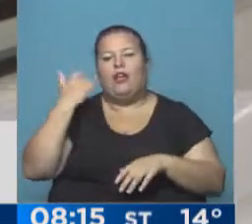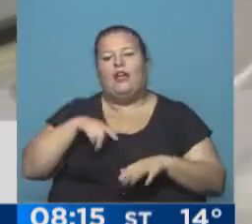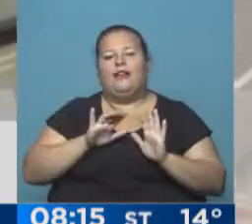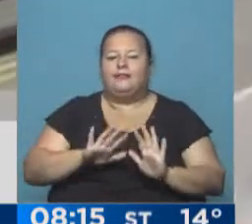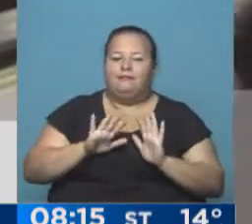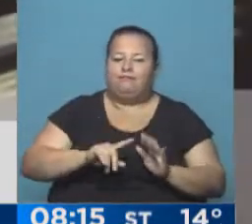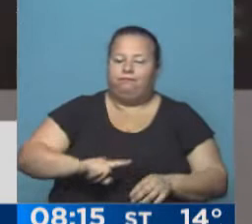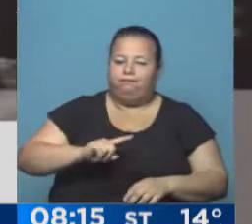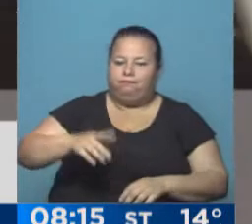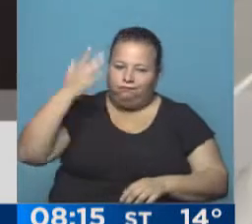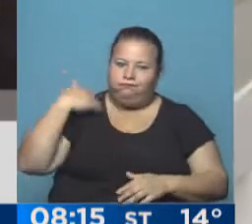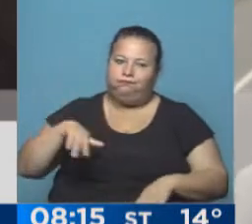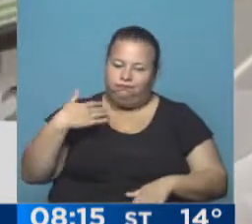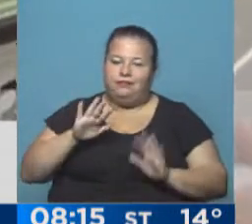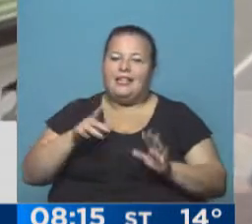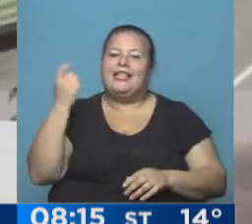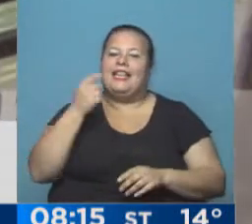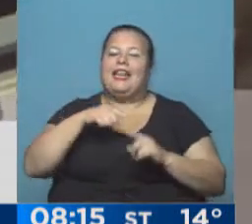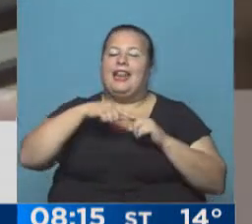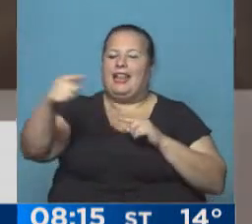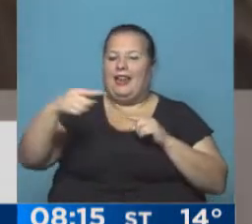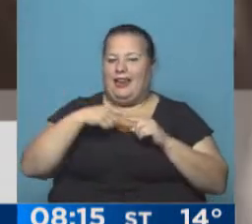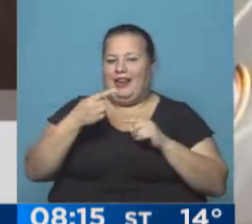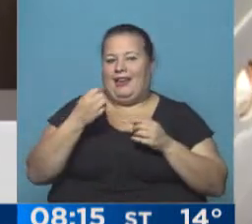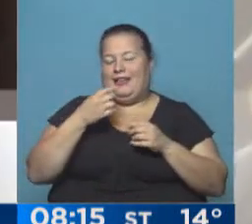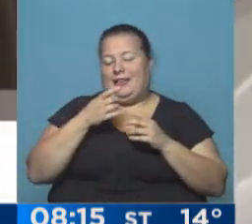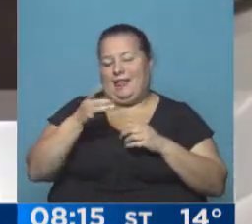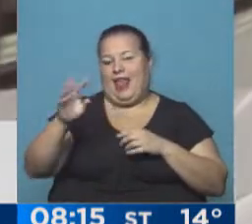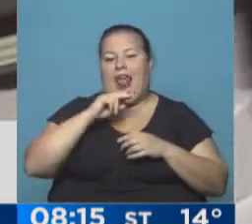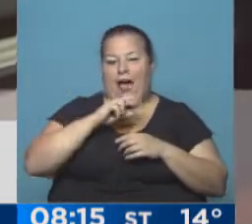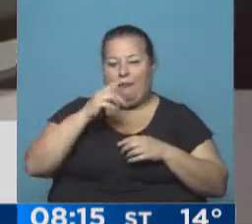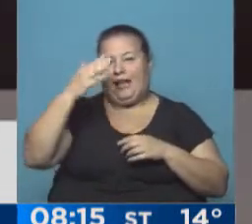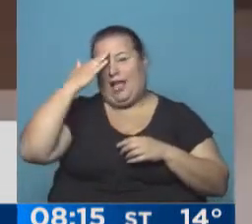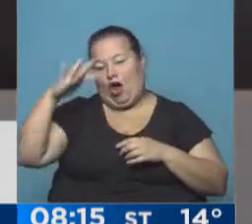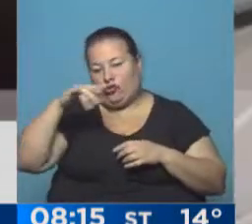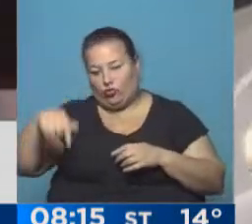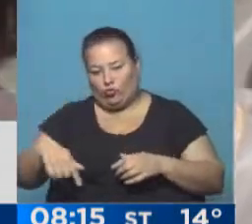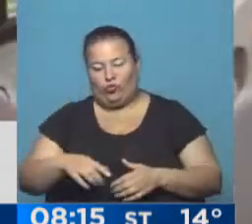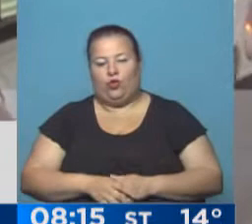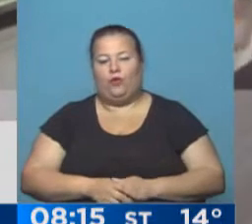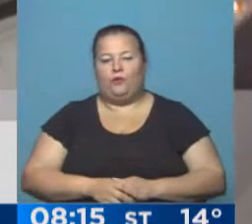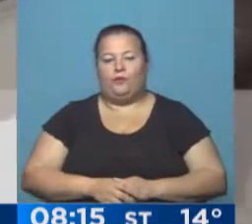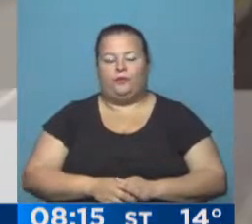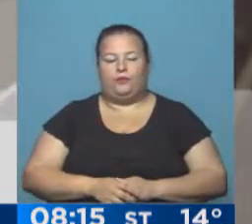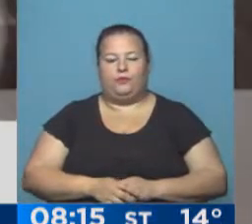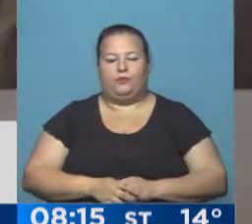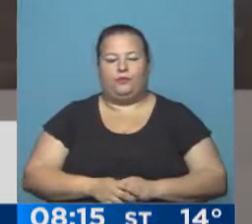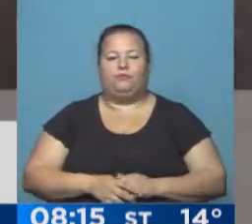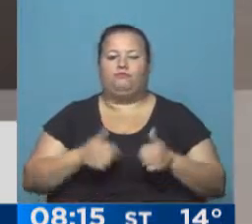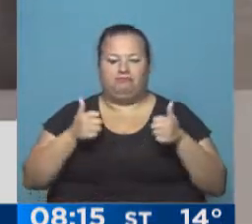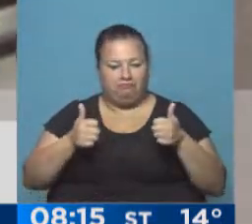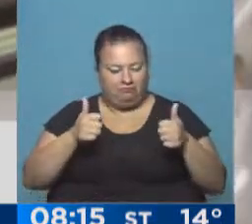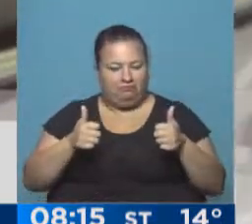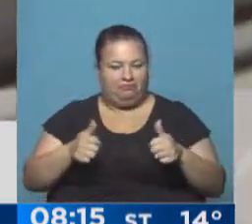esperando notablemente quienes unen en transporte La Plata y la ciudad de Buenos Aires. Bien,